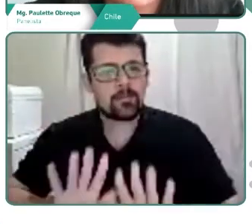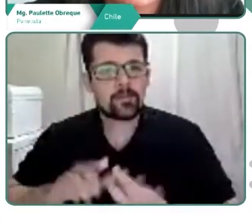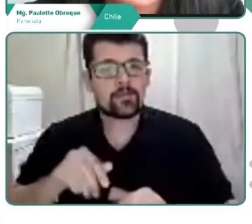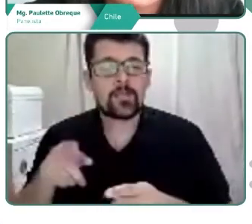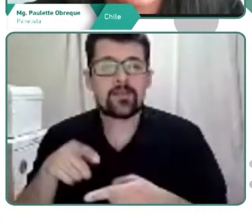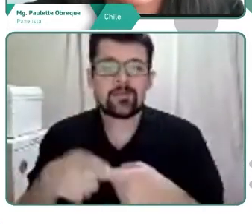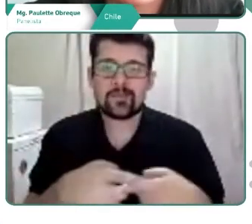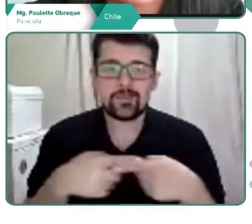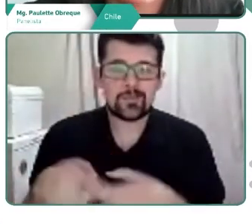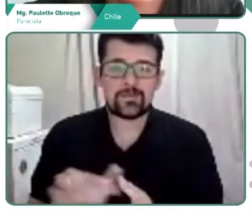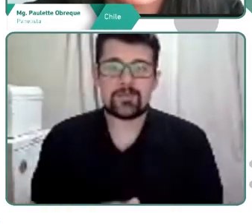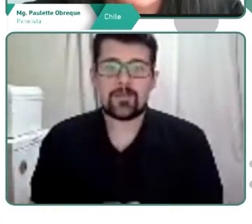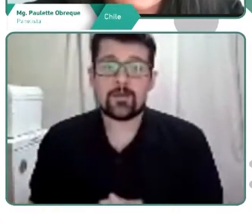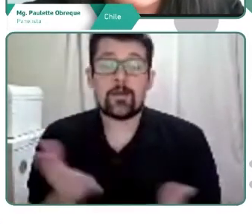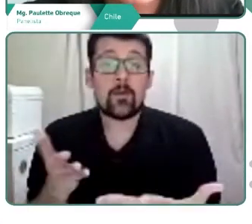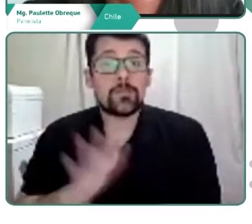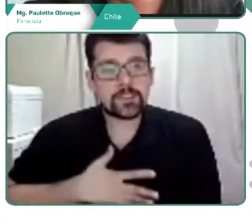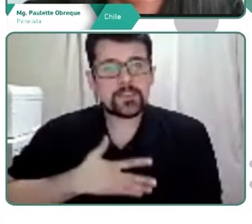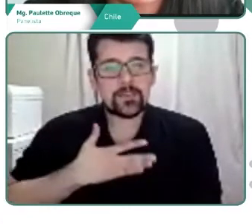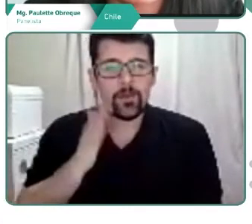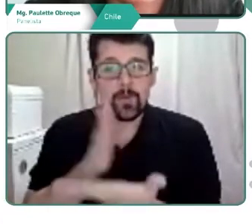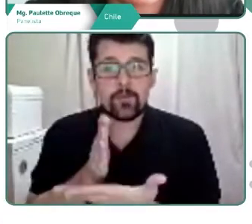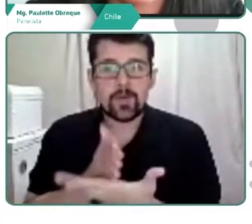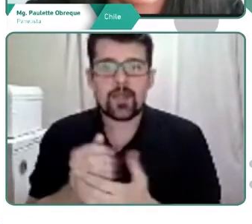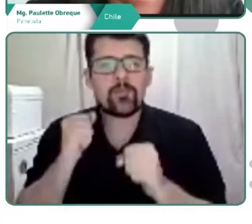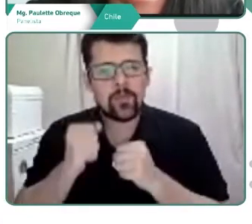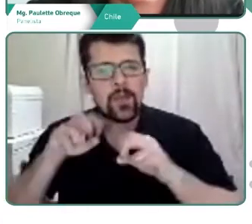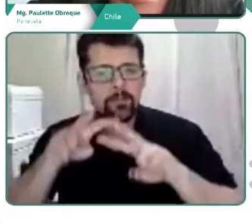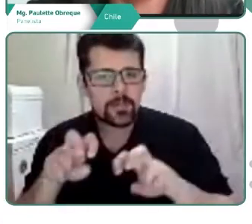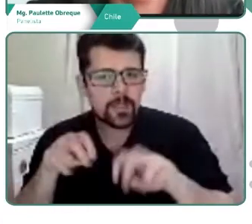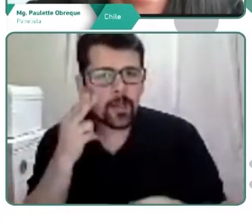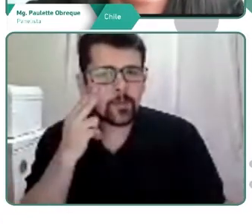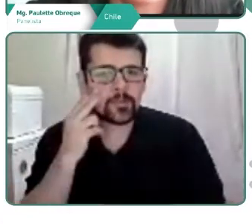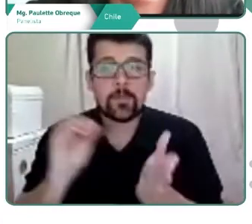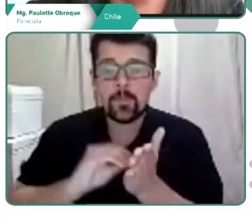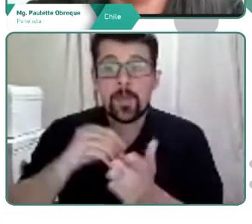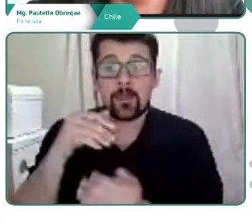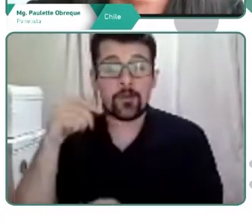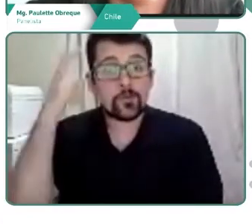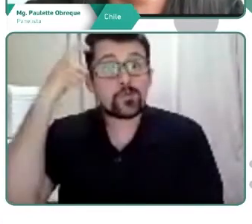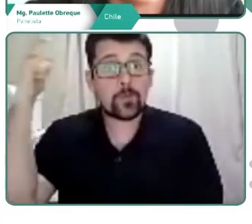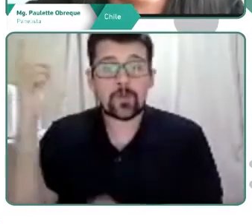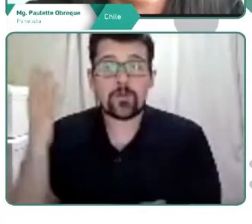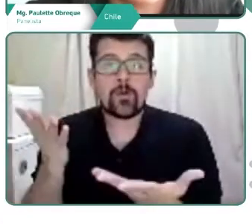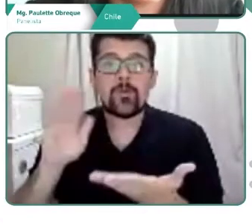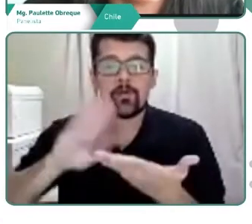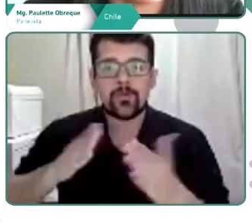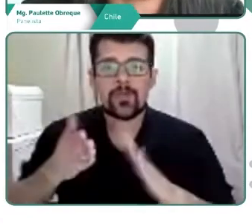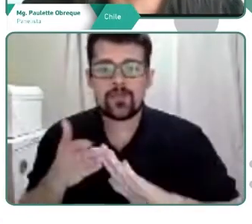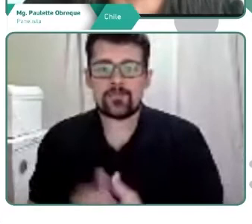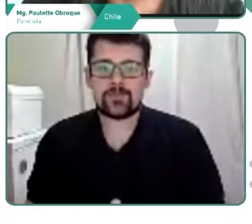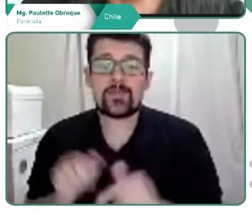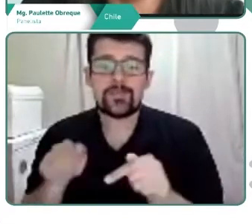descripción de la comunidad, cómo se sienten ellos como escuela, indagar en sus proyecciones, en los sueños que tienen como comunidad. Esto nos permite